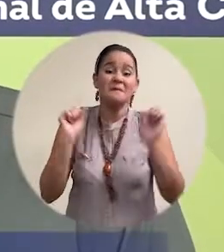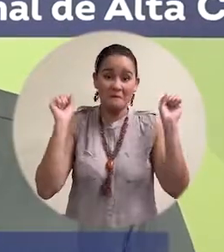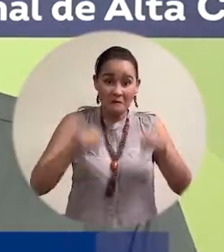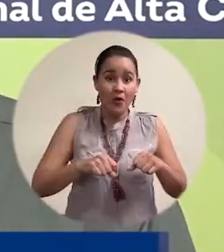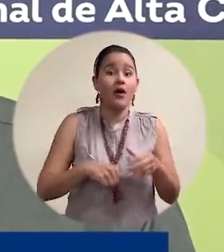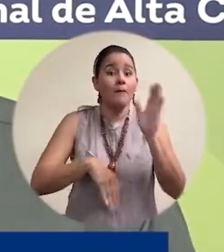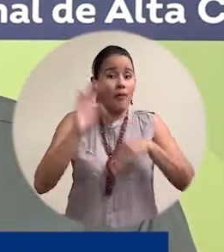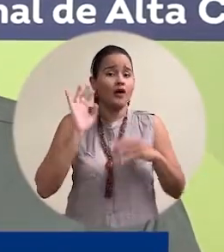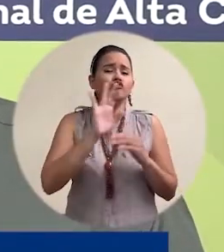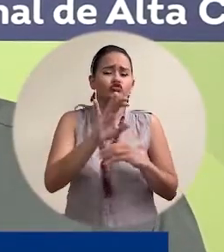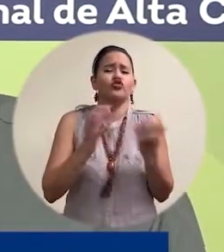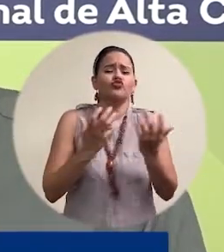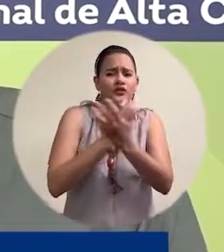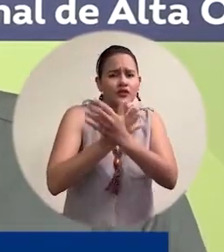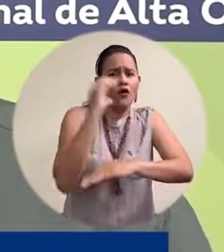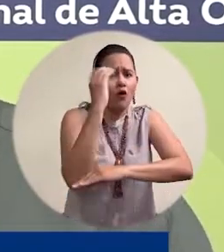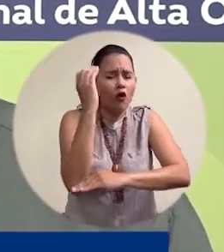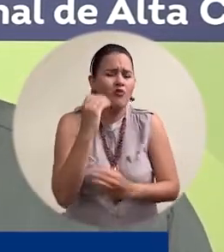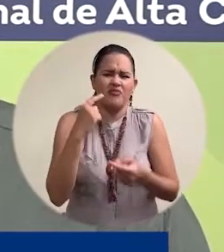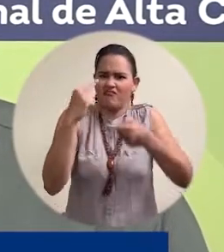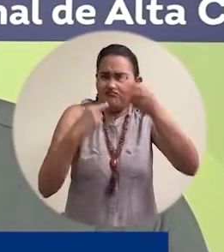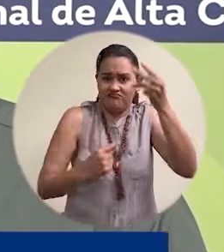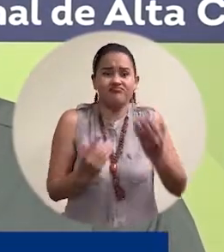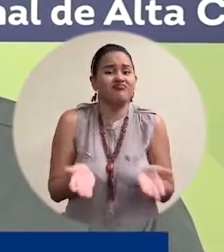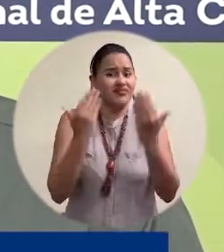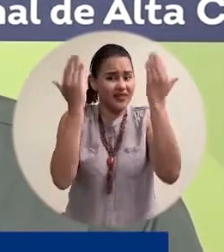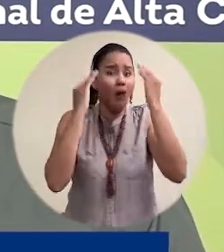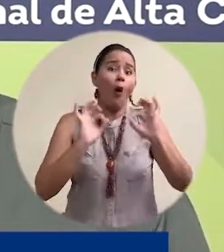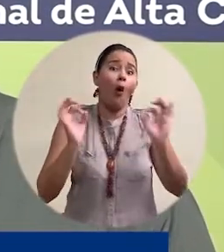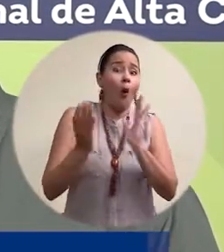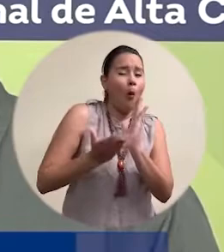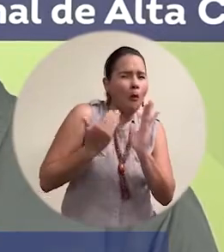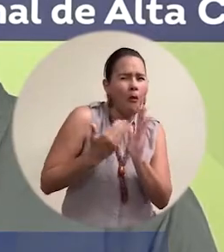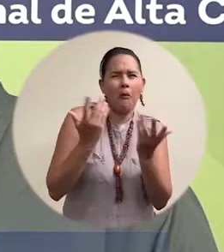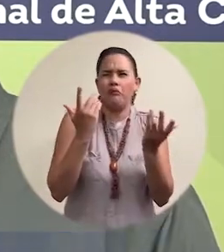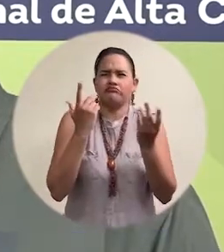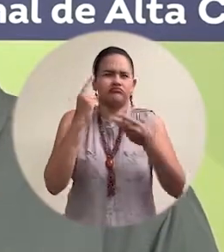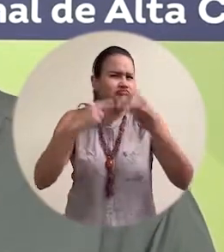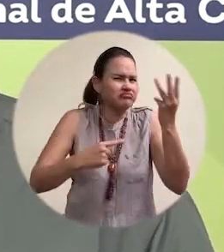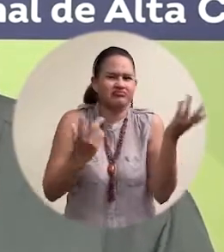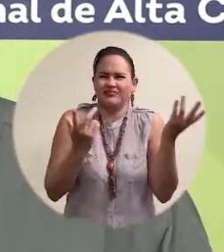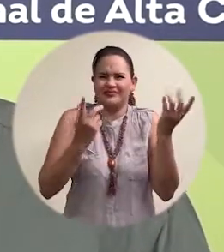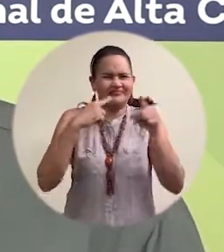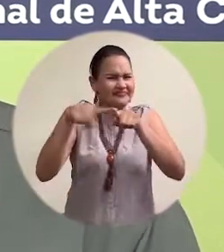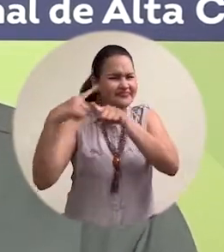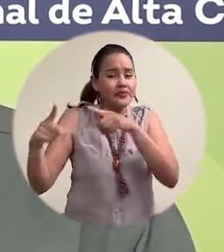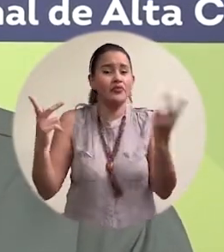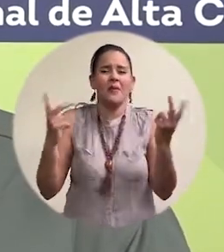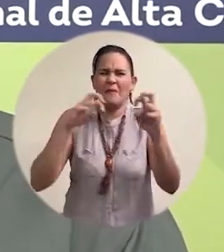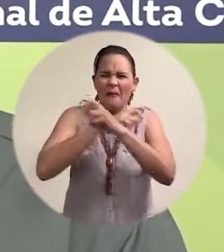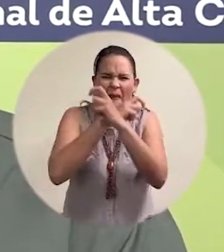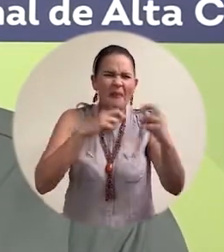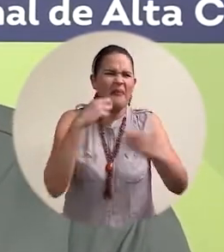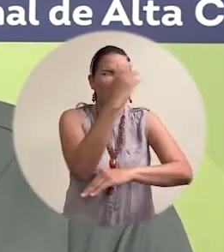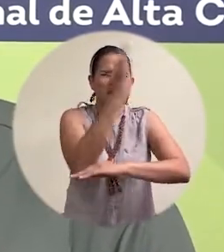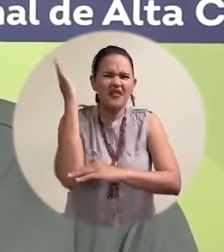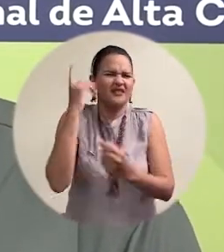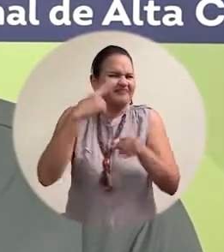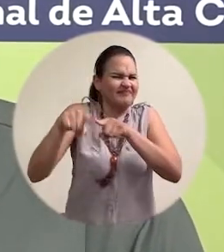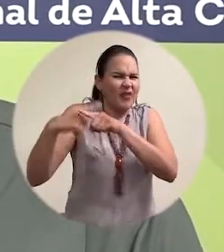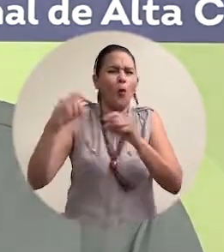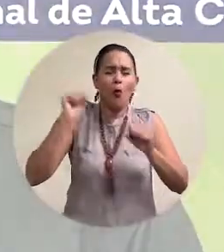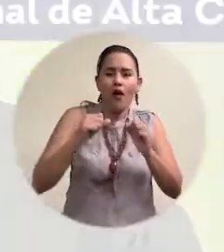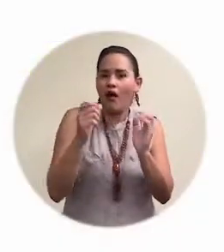otras instituciones como Colciencia y entidades como de pronto Parques Naturales, como Ocensa, entidades privadas también que podemos